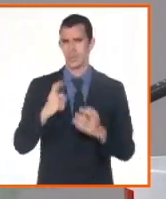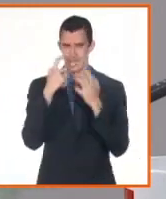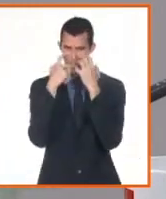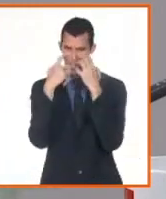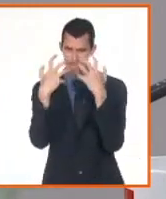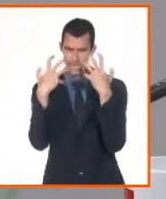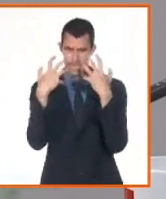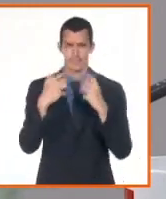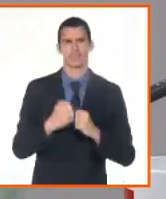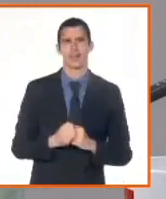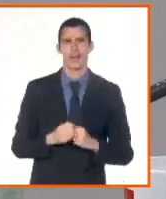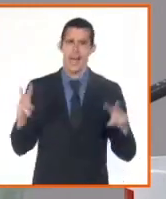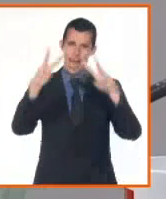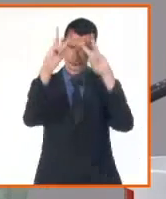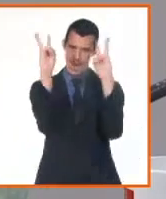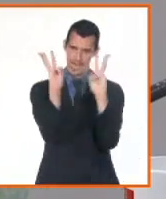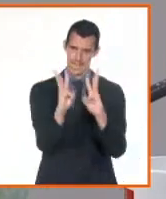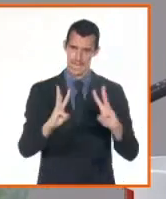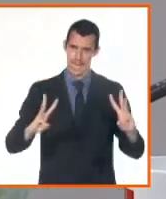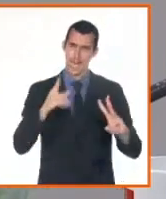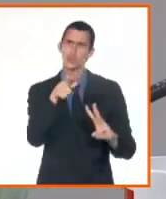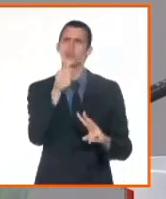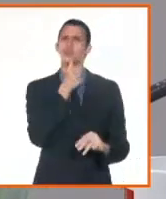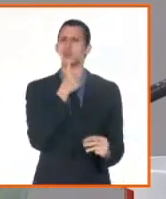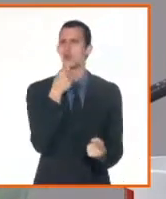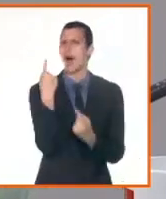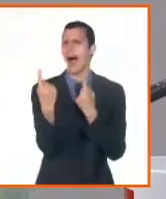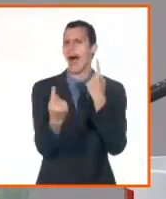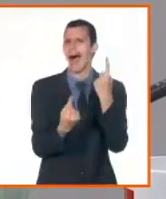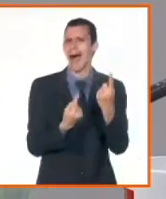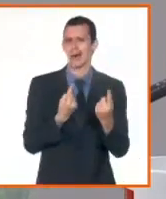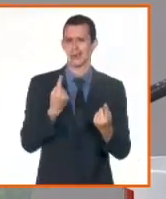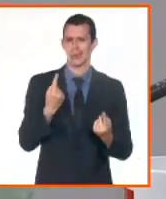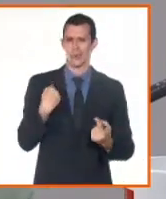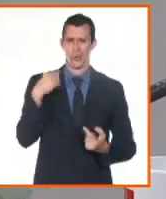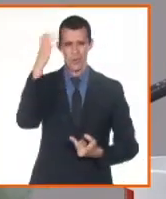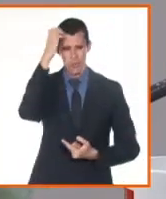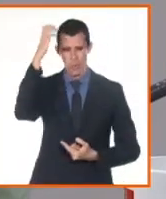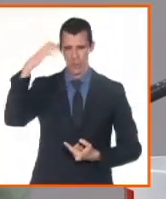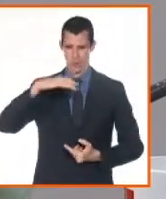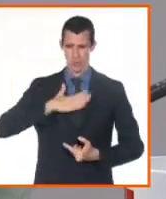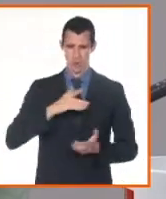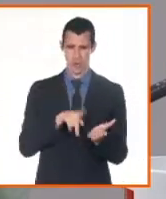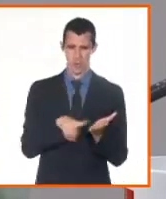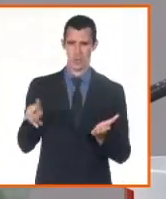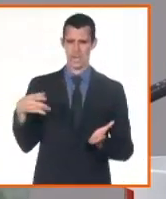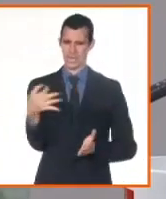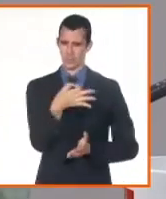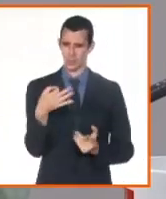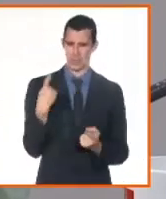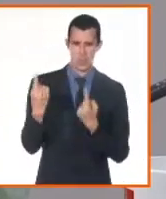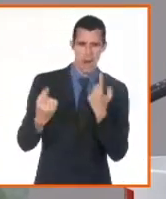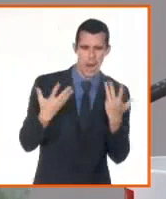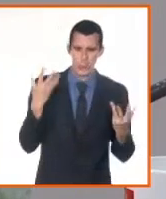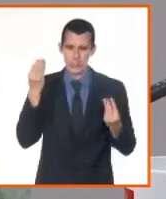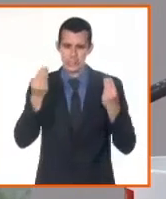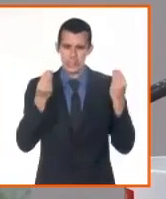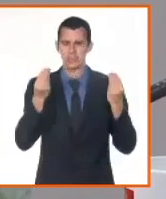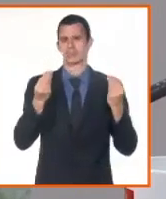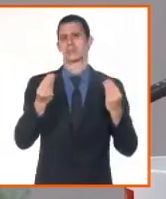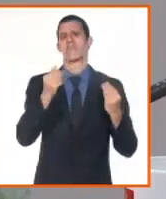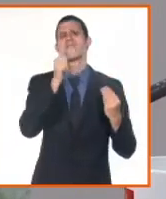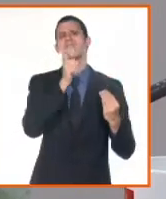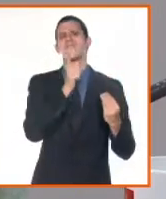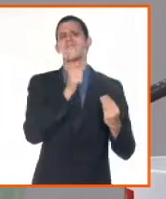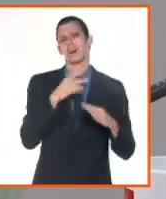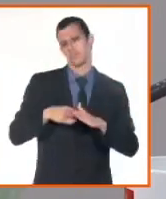el Ministerio de Justicia va a introducir 18 servicios de certificaciones que van a poder ser solicitados a través del portal